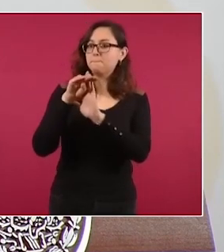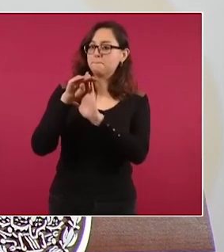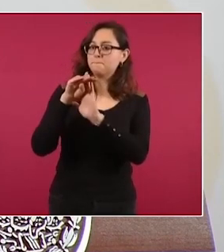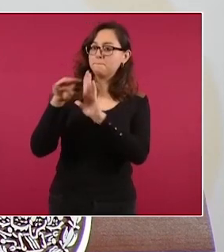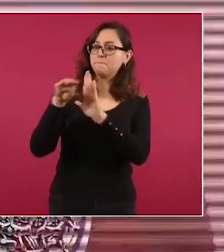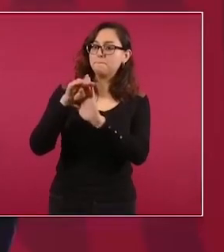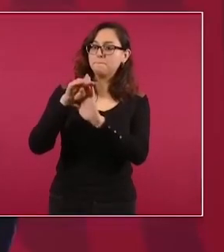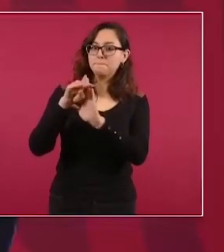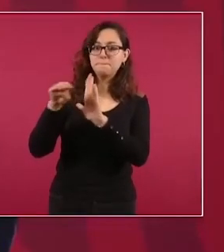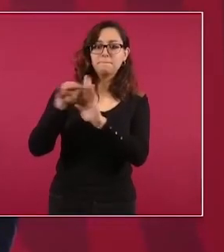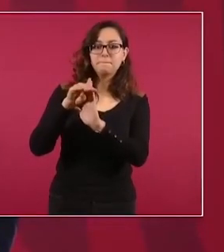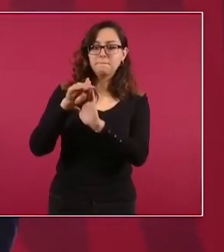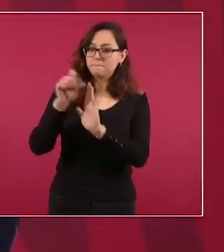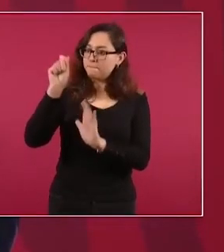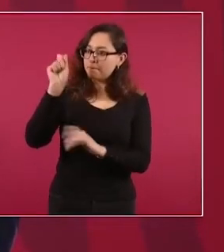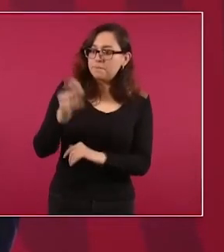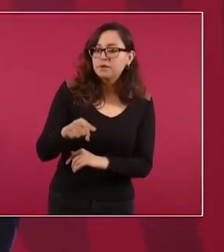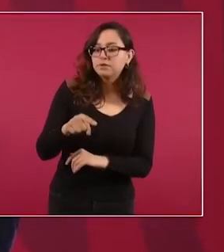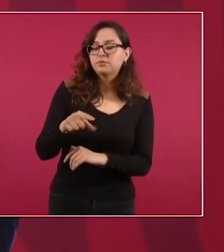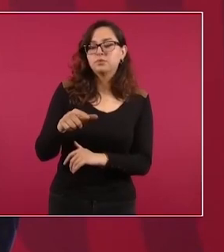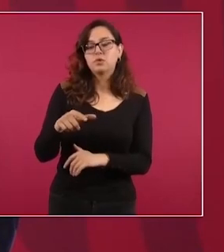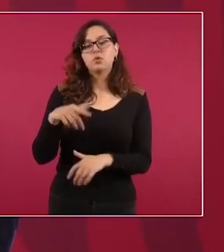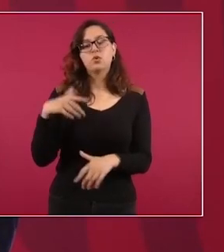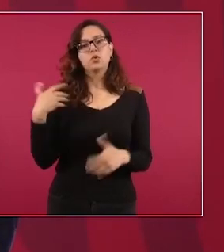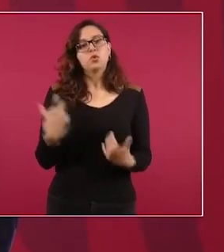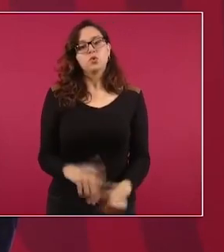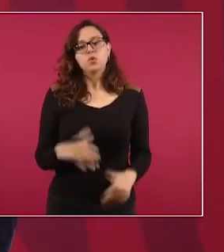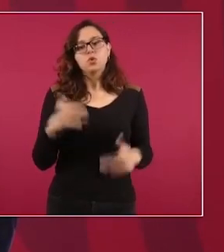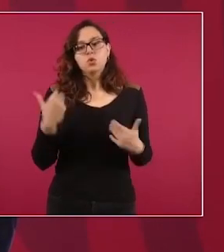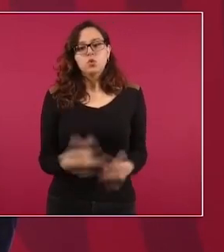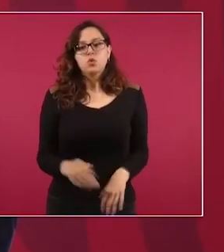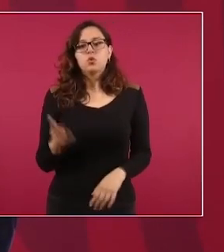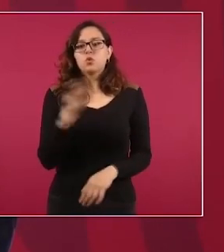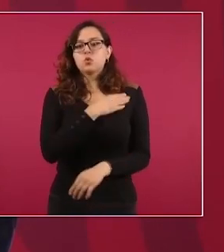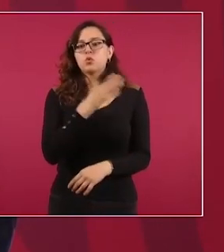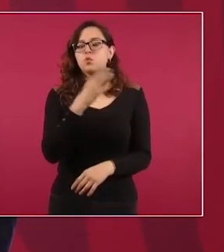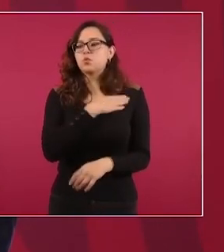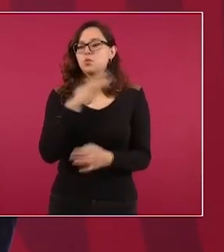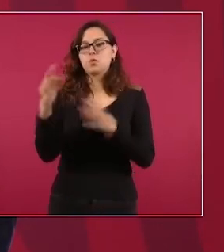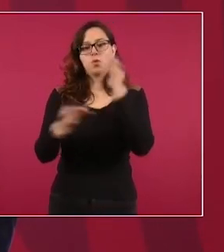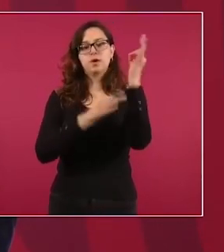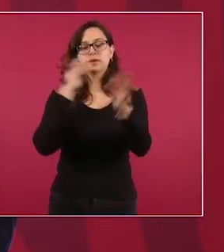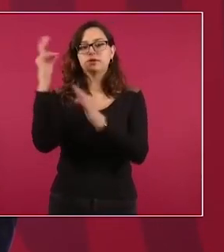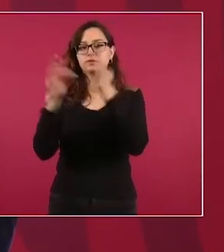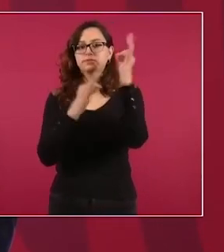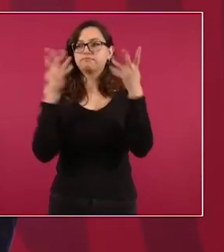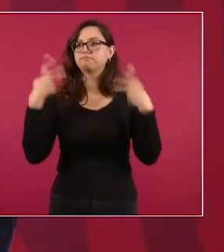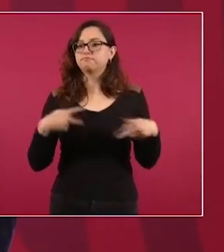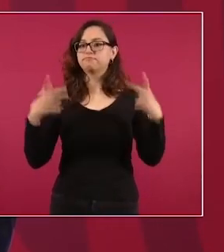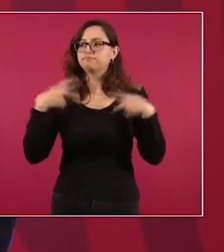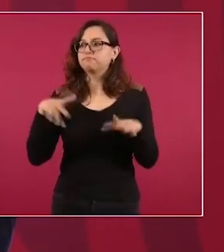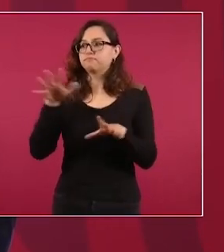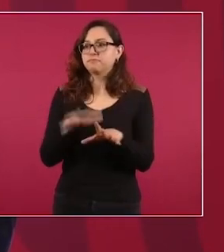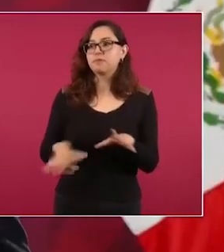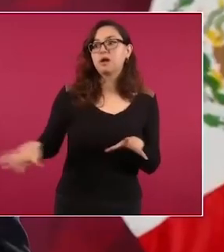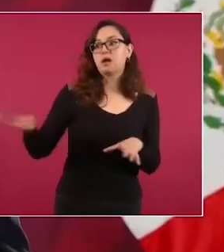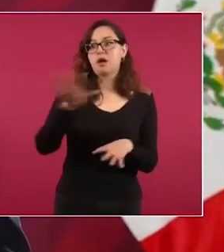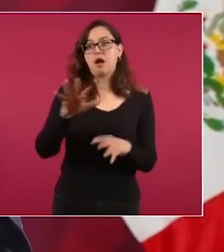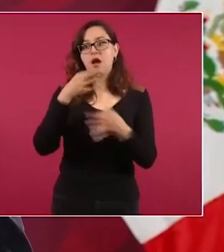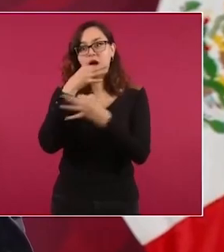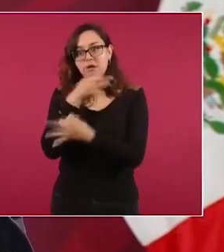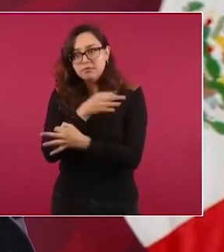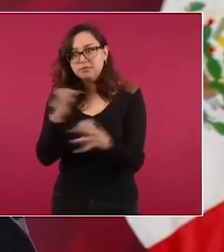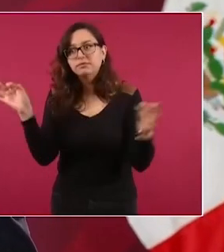noticia para el pueblo para la gente y yo espero que